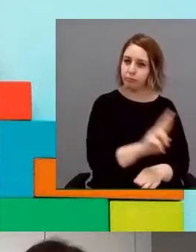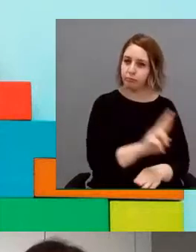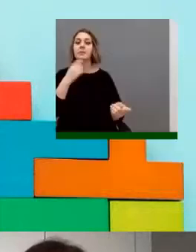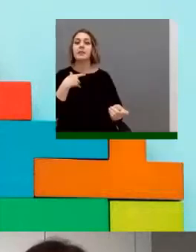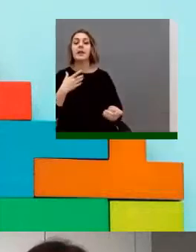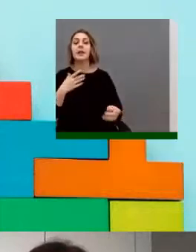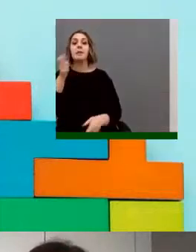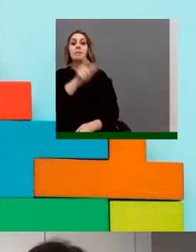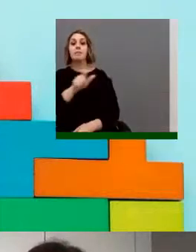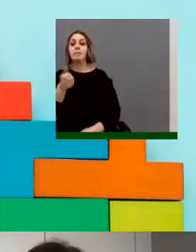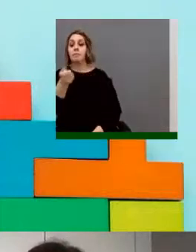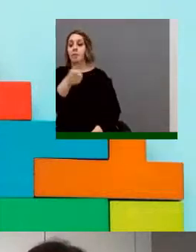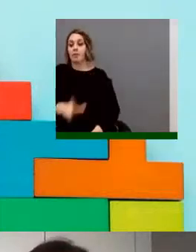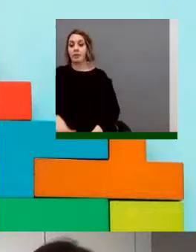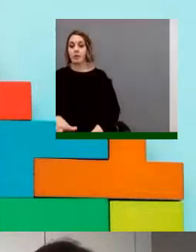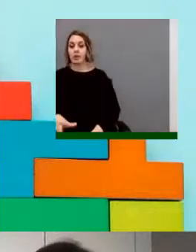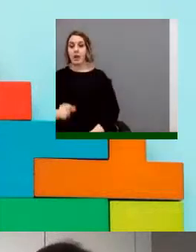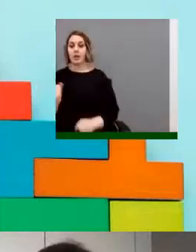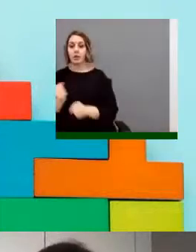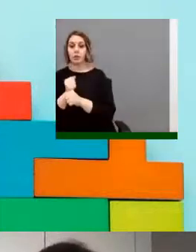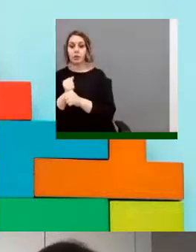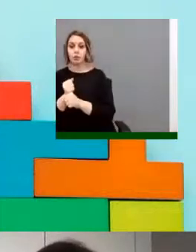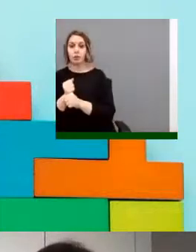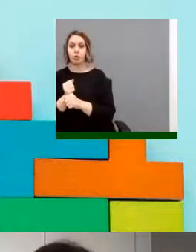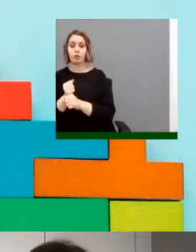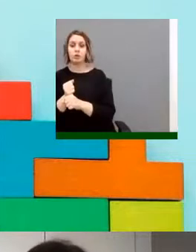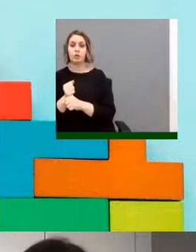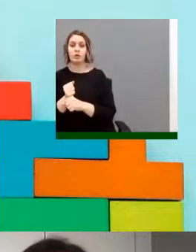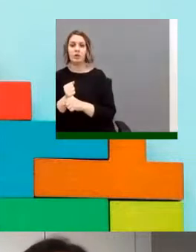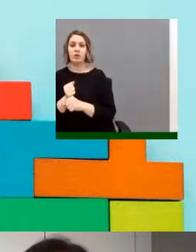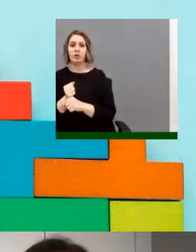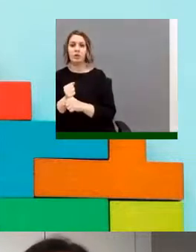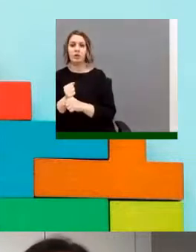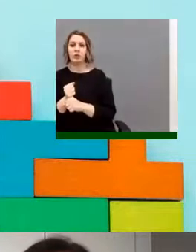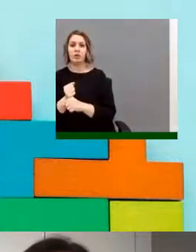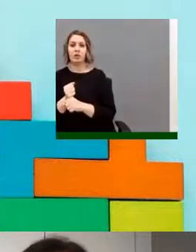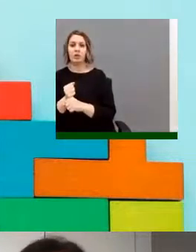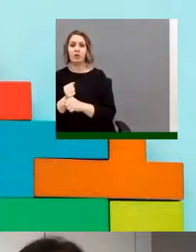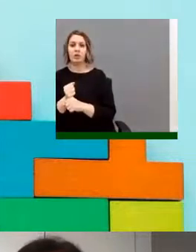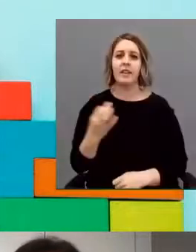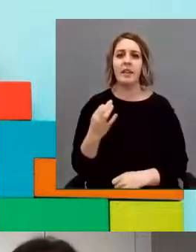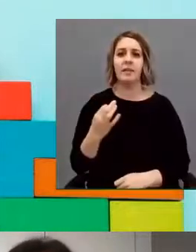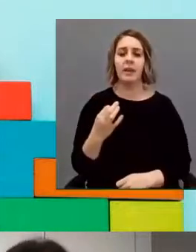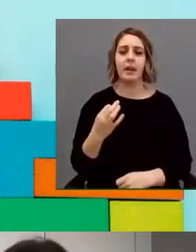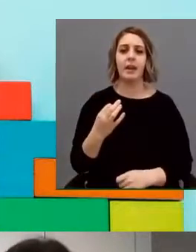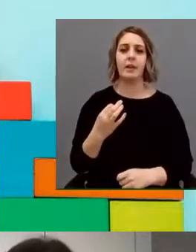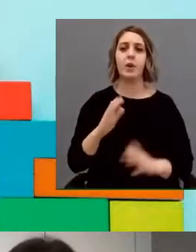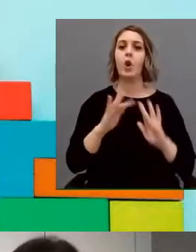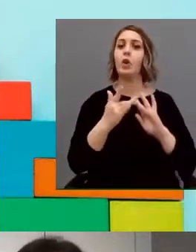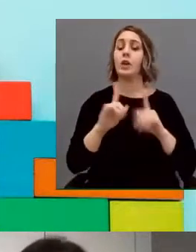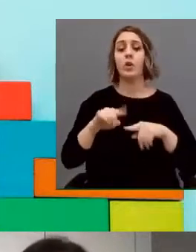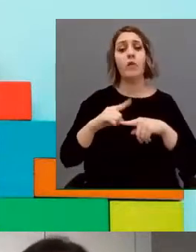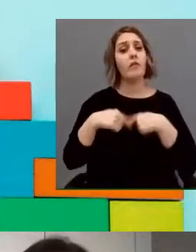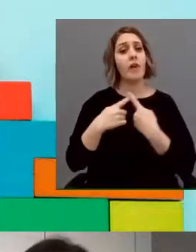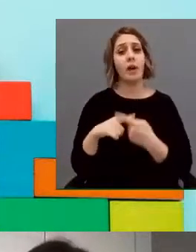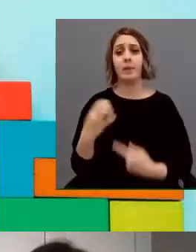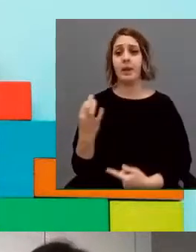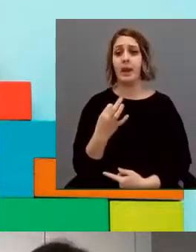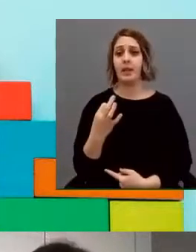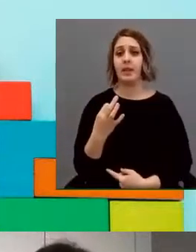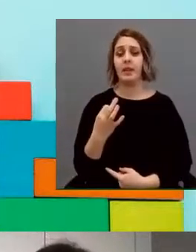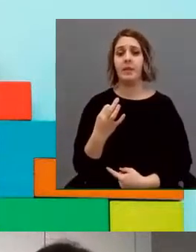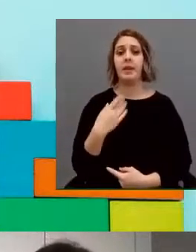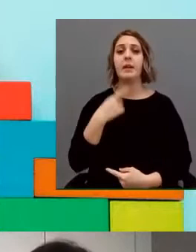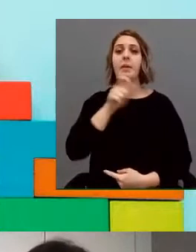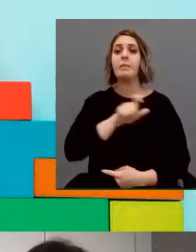profesionales que trabajamos en ella, es nuestra atención individualizada y directa con la familia y con los participantes.